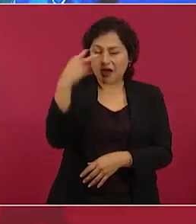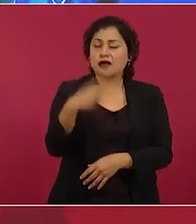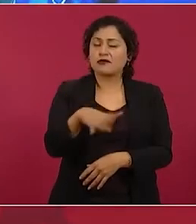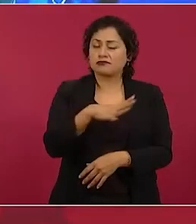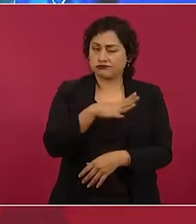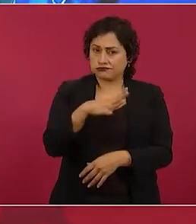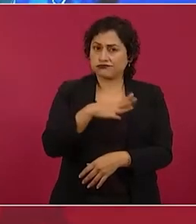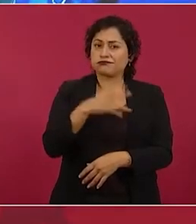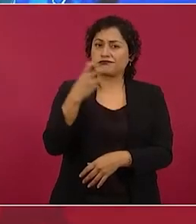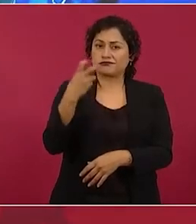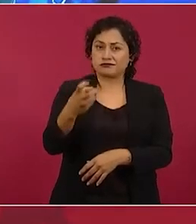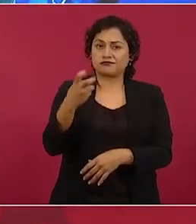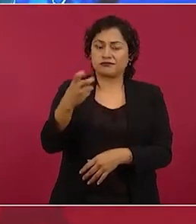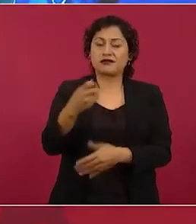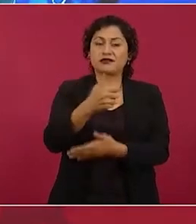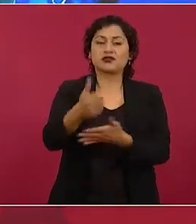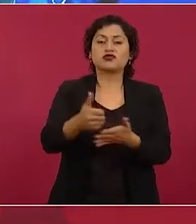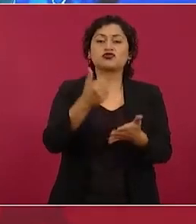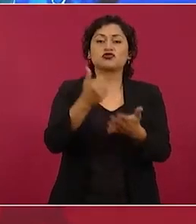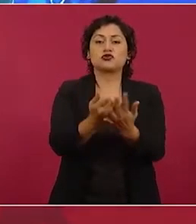la ciudad amurallada.